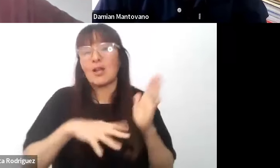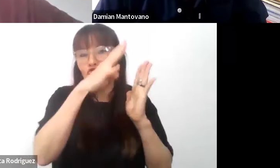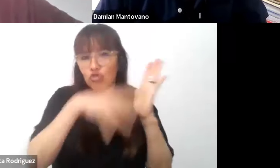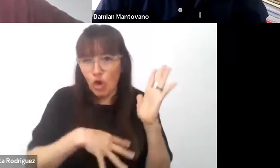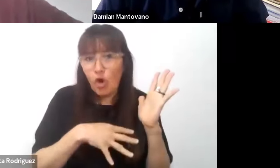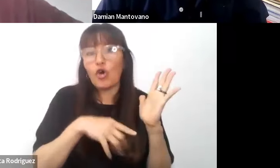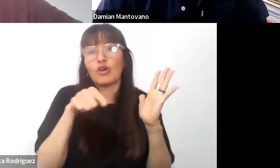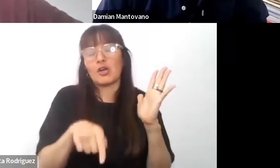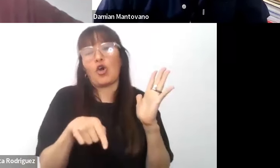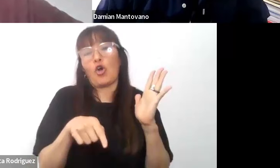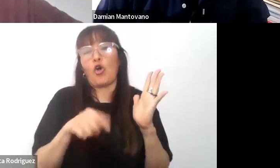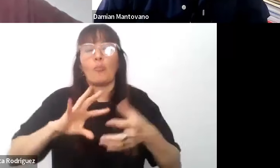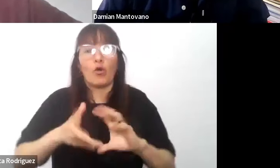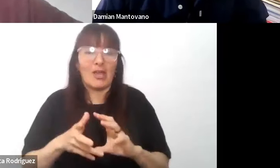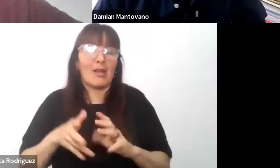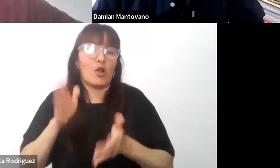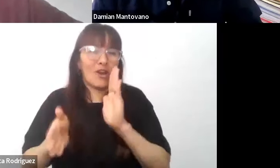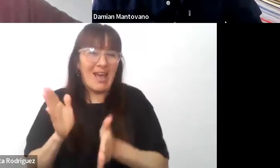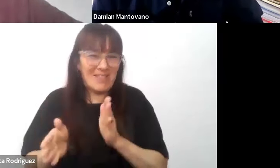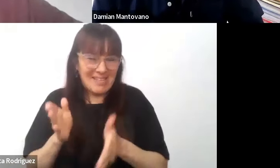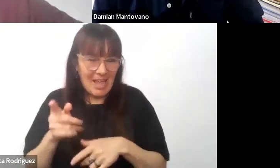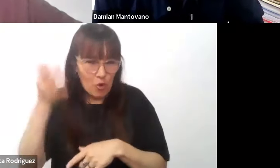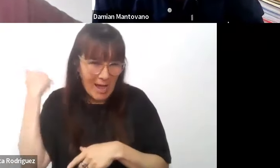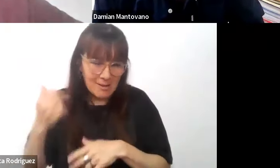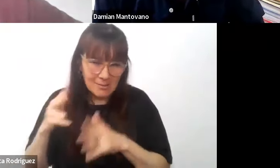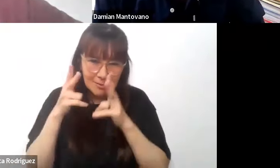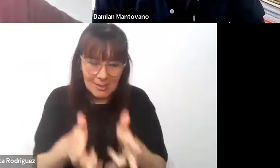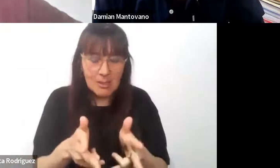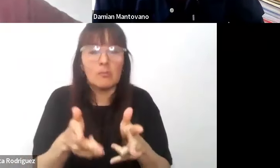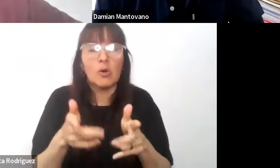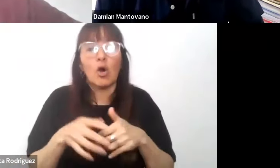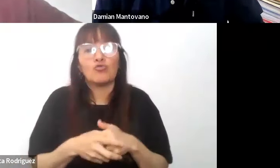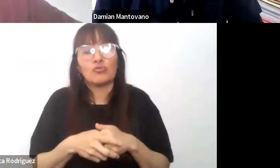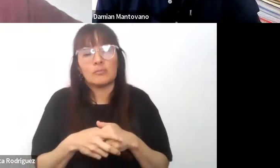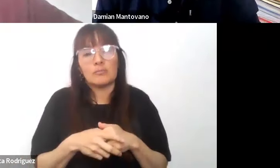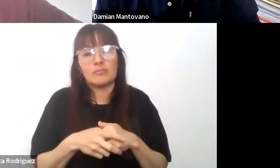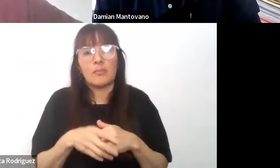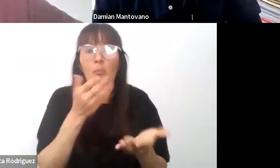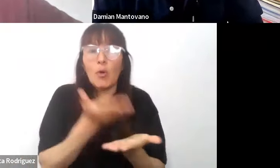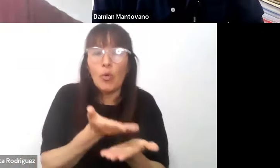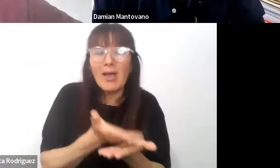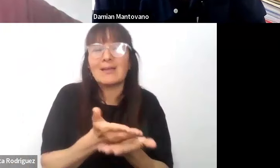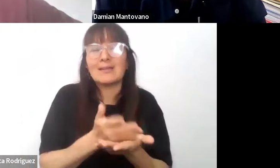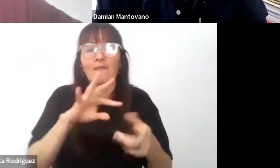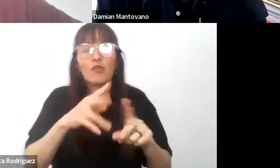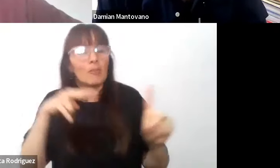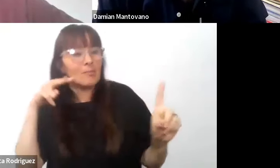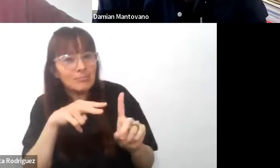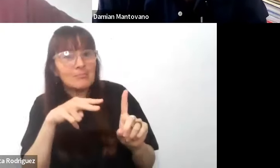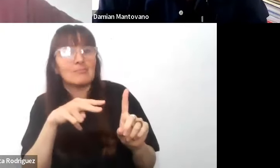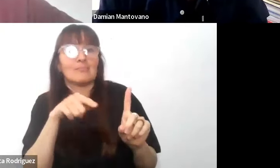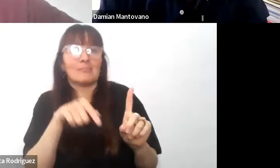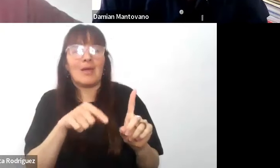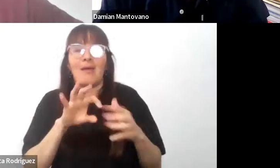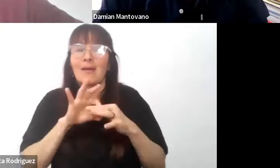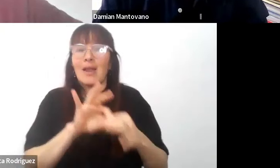el modelo rehabilitador que veníamos mencionando antes para traccionar a propuestas y miradas que estén enmarcadas en un modelo